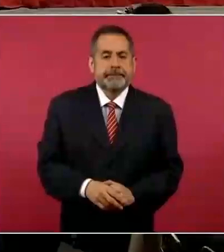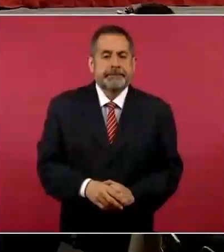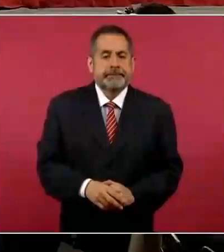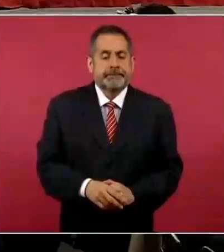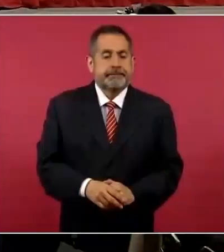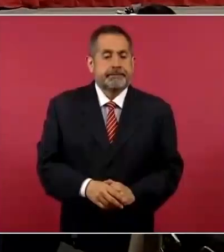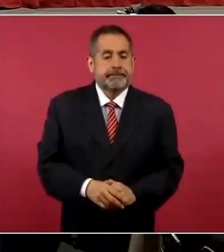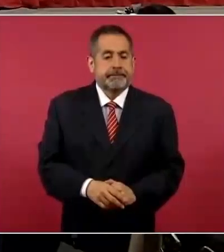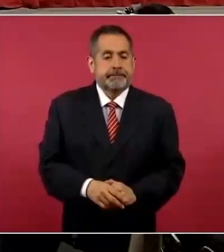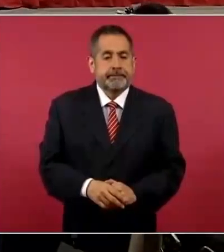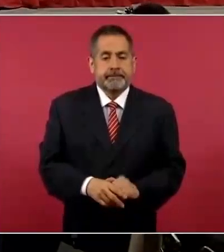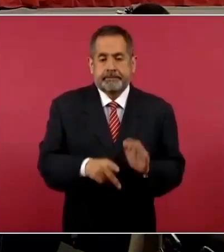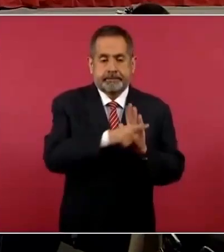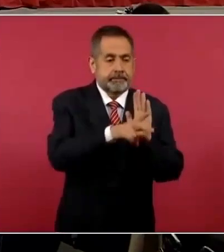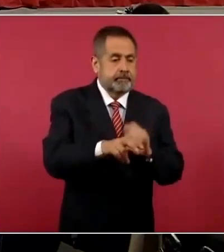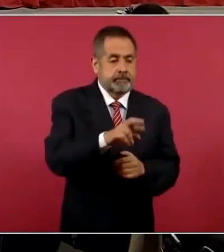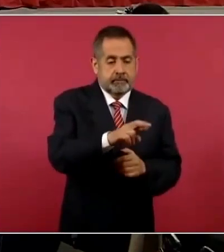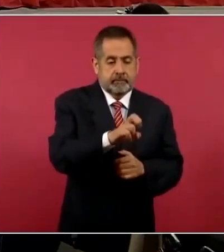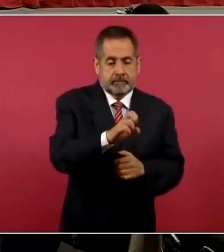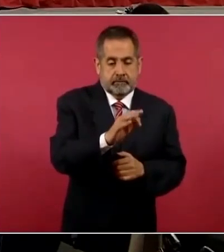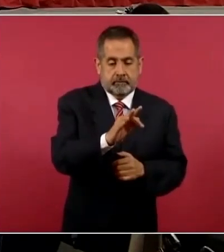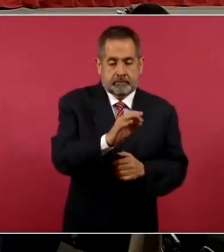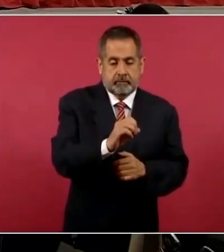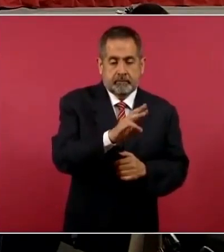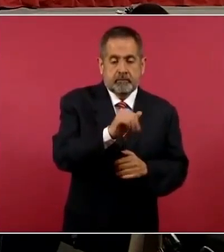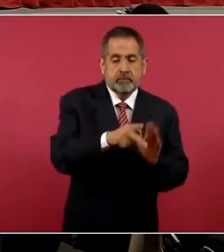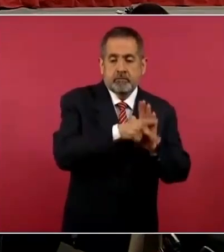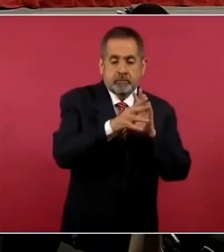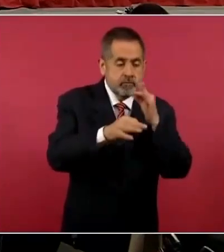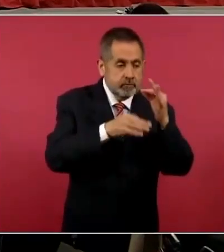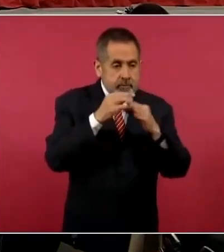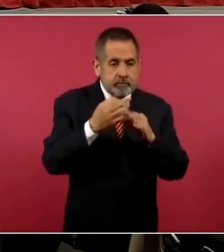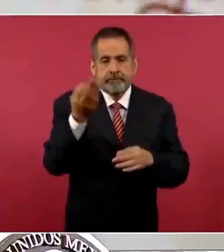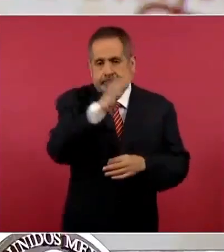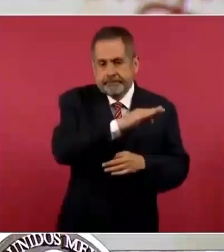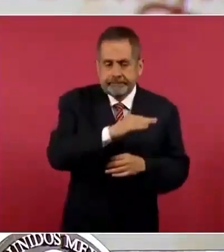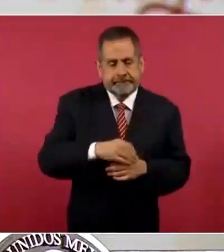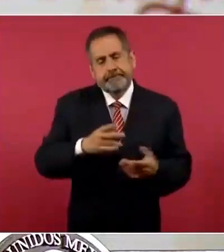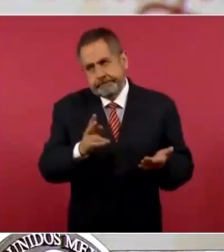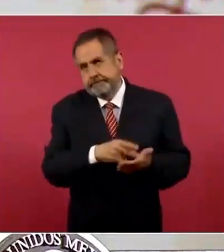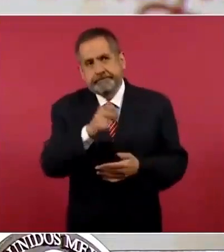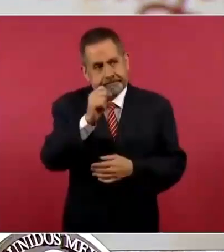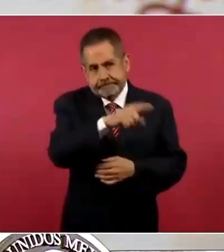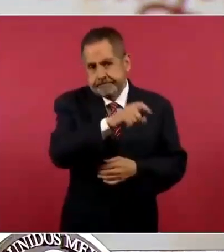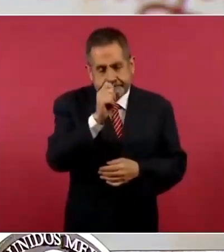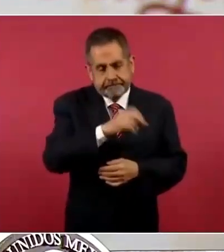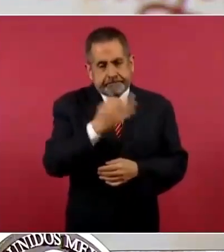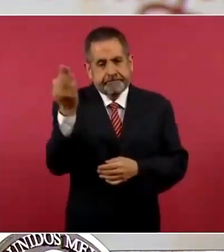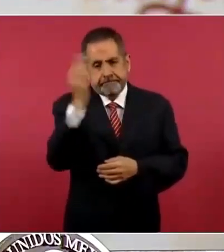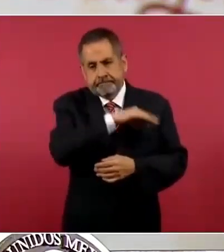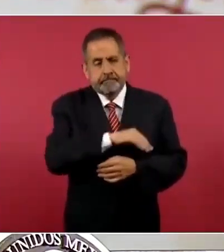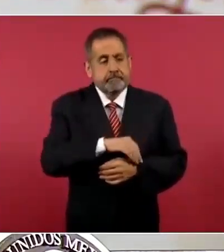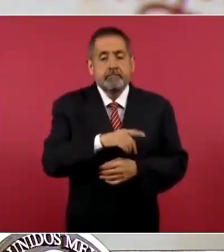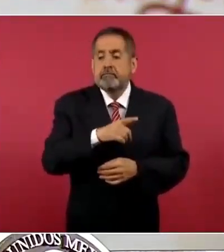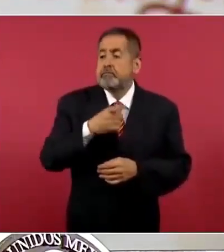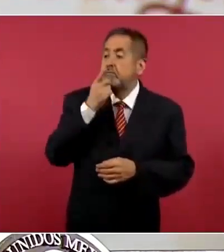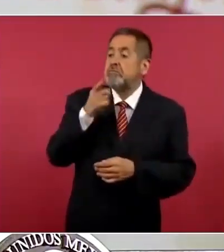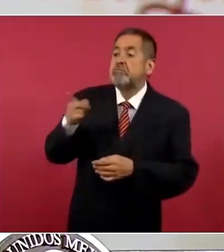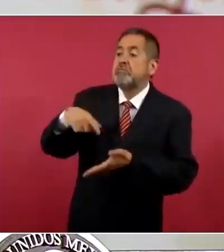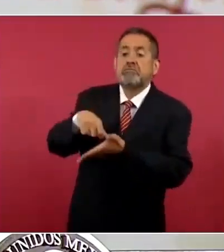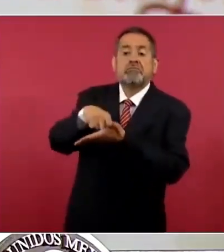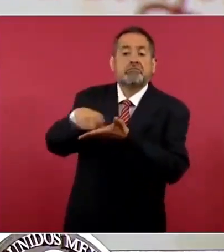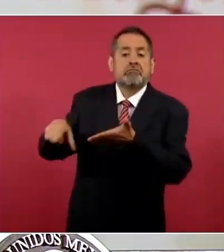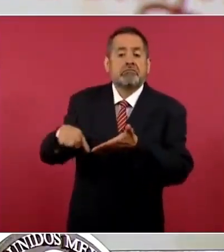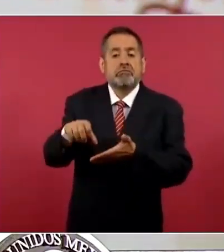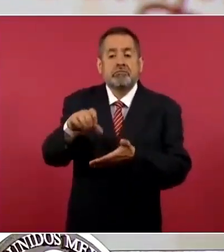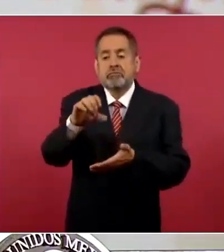Reforma publica nota falsa, sí, otra nota falsa de Reforma, sobre compra de carbón por la Comisión